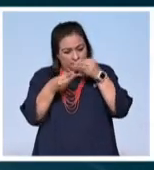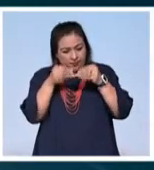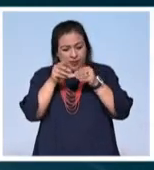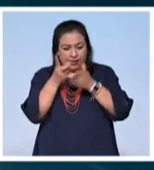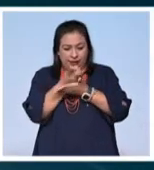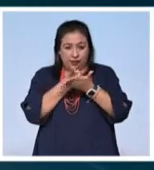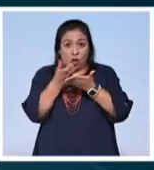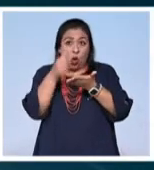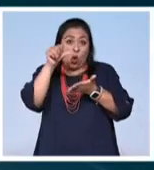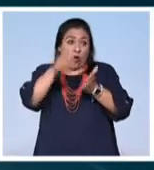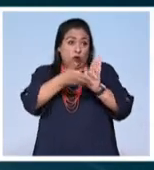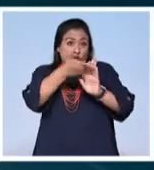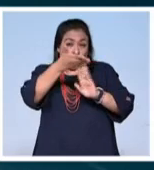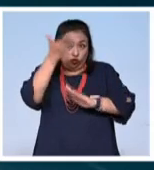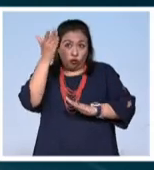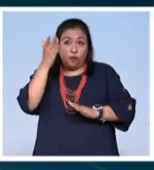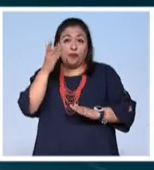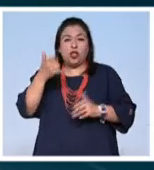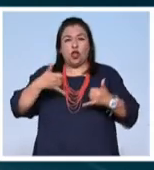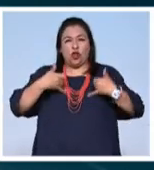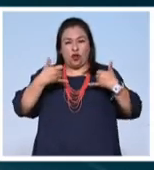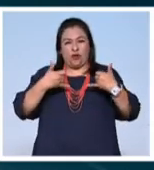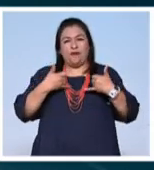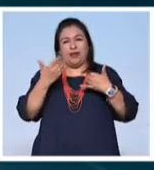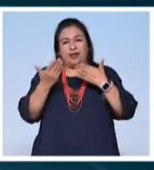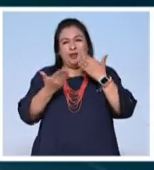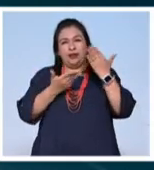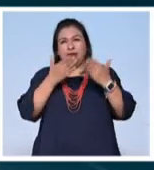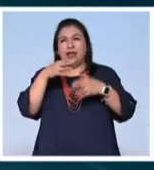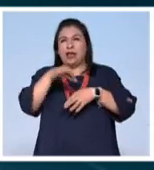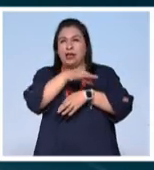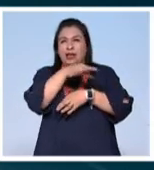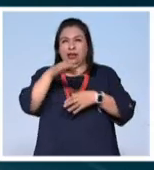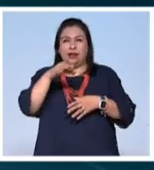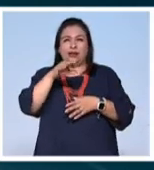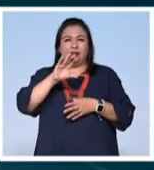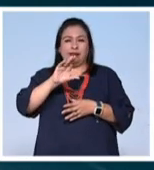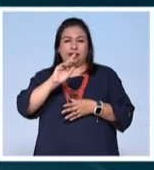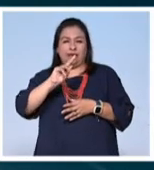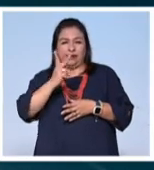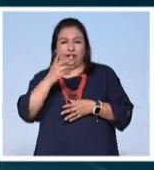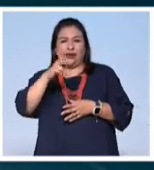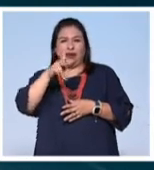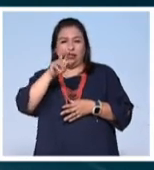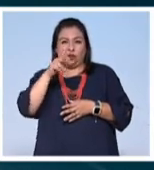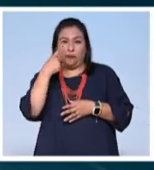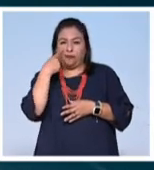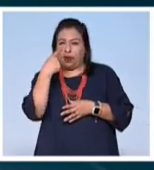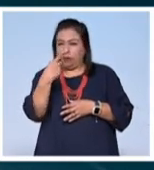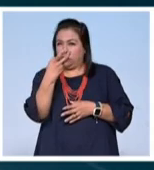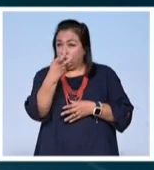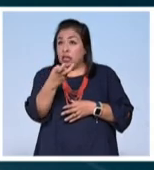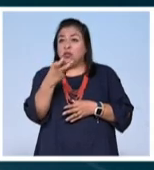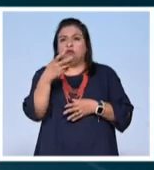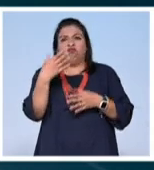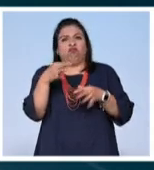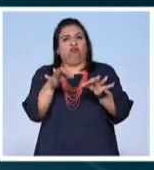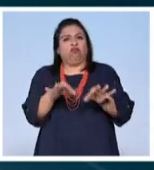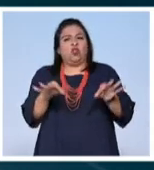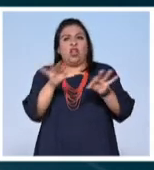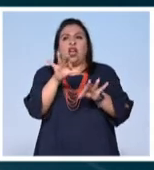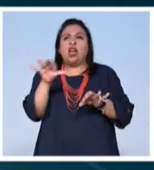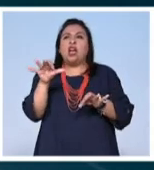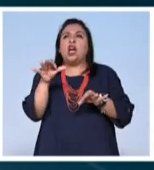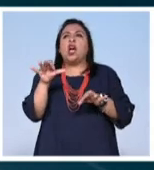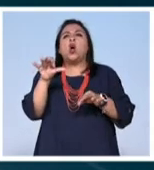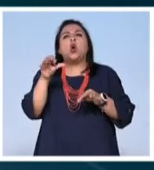construir en la actualidad. El joven estudio checo de arquitectos Civic y Christoph es un ejemplo de ello. Se han forjado un prestigio en lo que